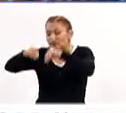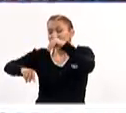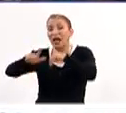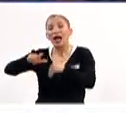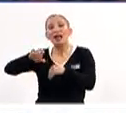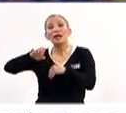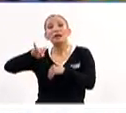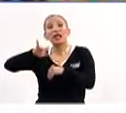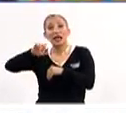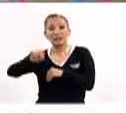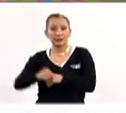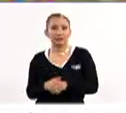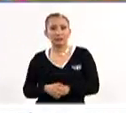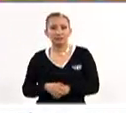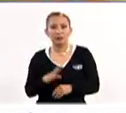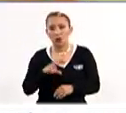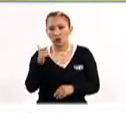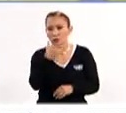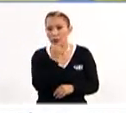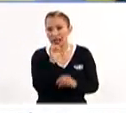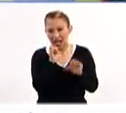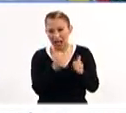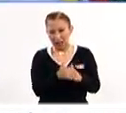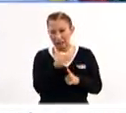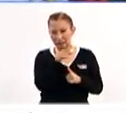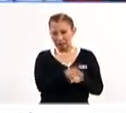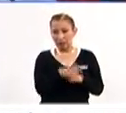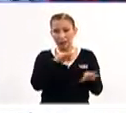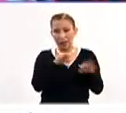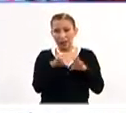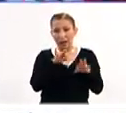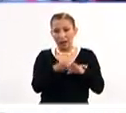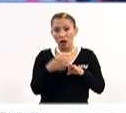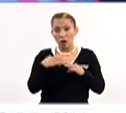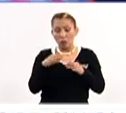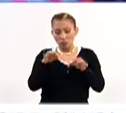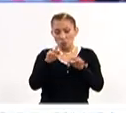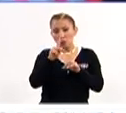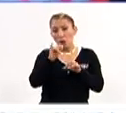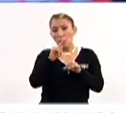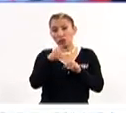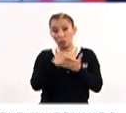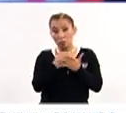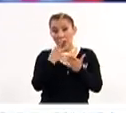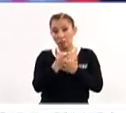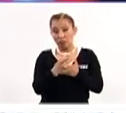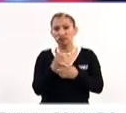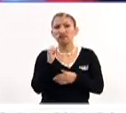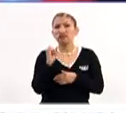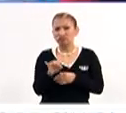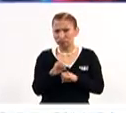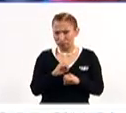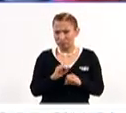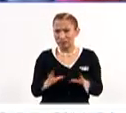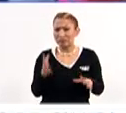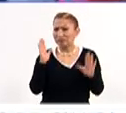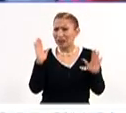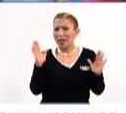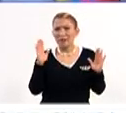Y hubo el caso de un artesano que por trabajar con Popotillo le dieron un premio. Claro, claro, fue maravilloso.